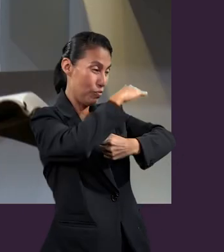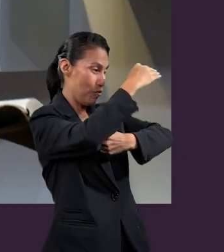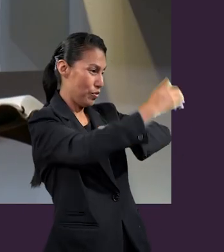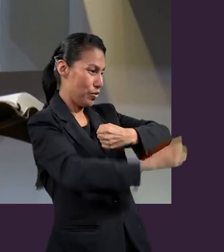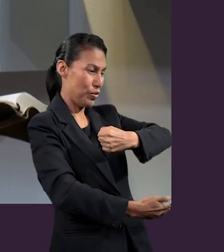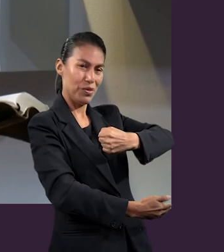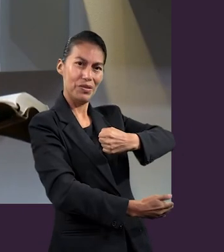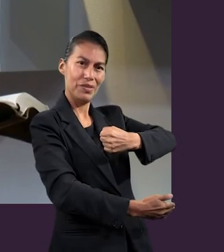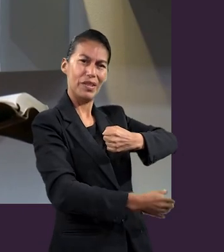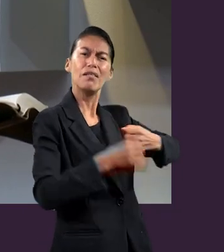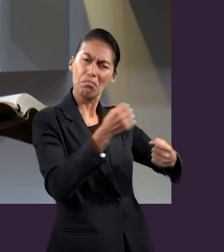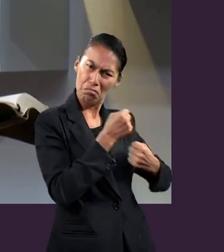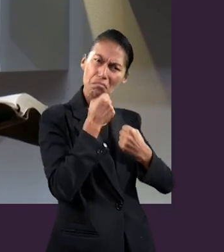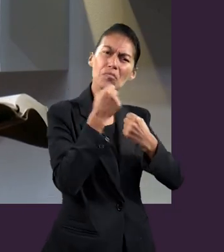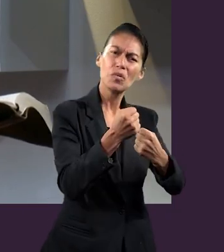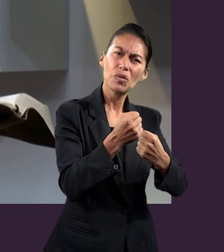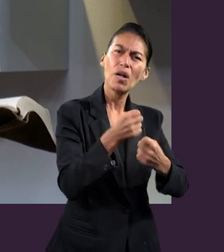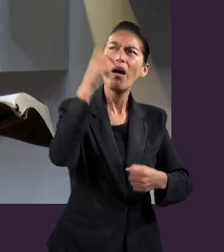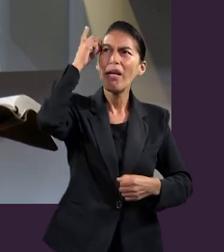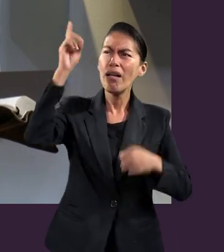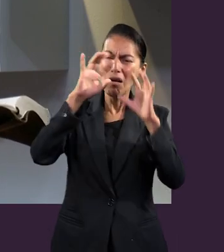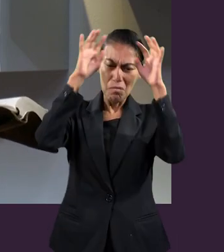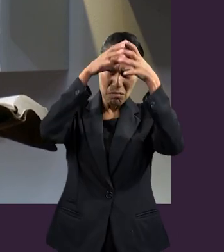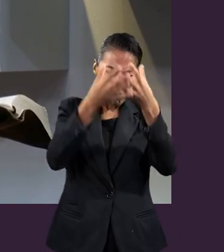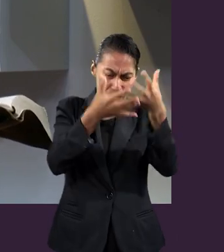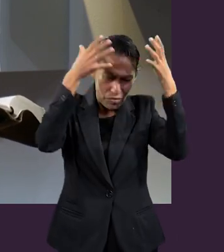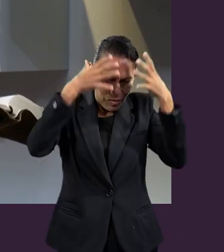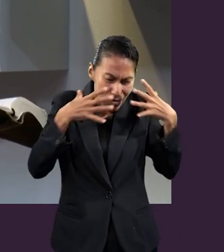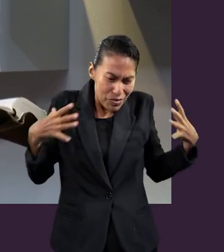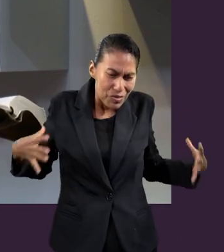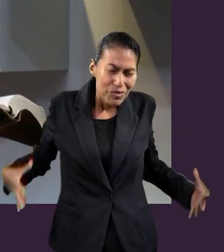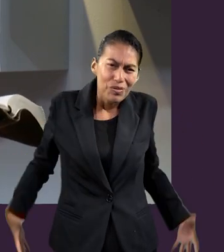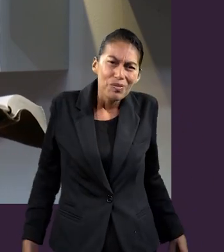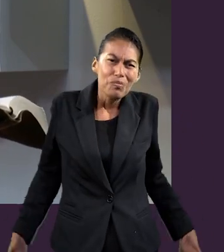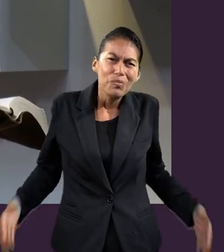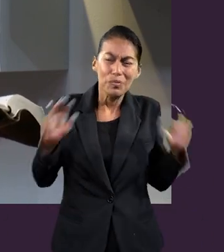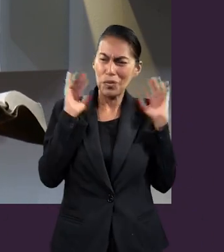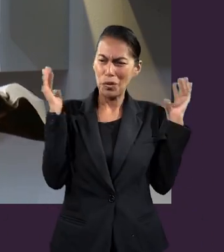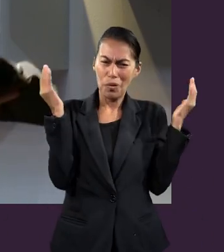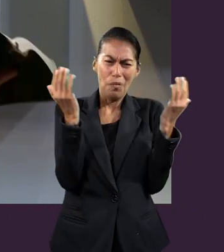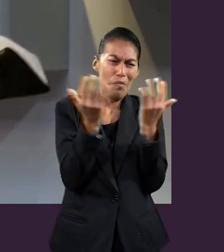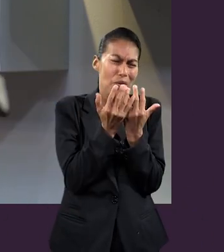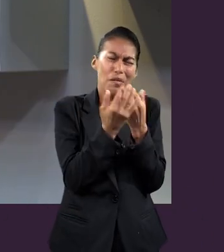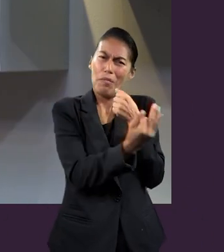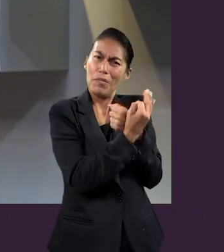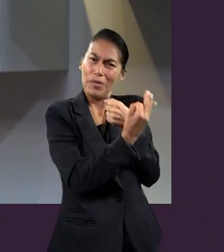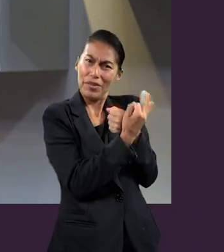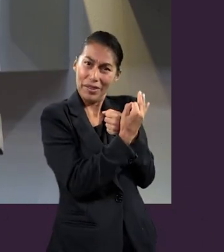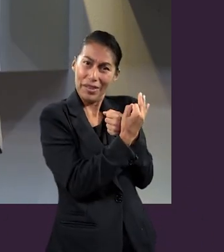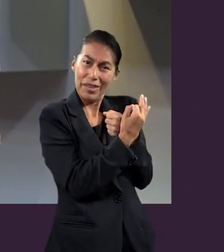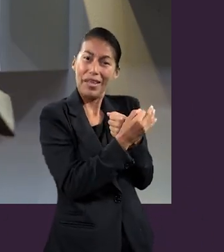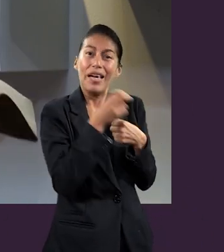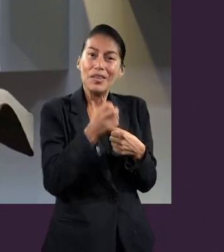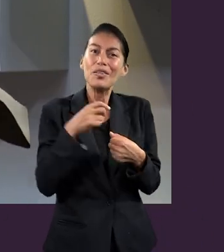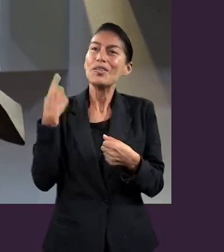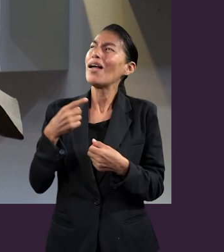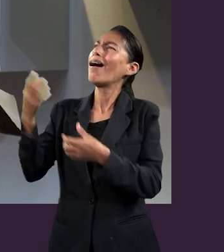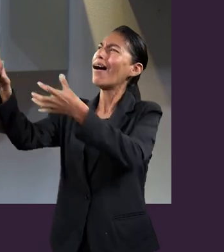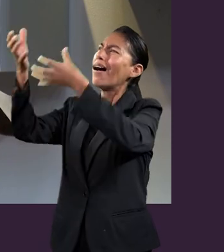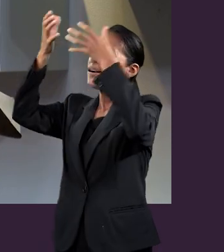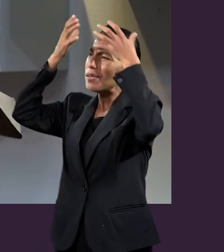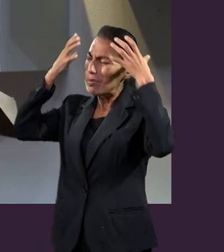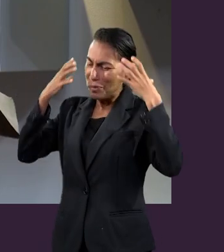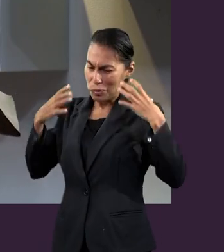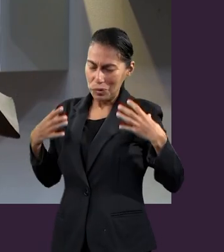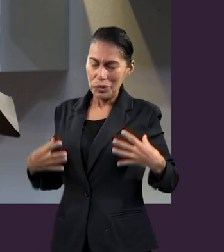tenemos esa seguridad de que Dios va enfrente, protegiéndonos con eso, entonces nosotros podemos utilizar esa armadura.